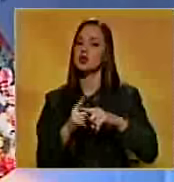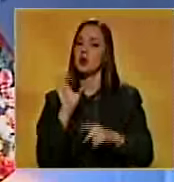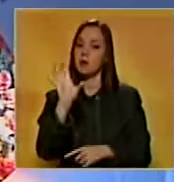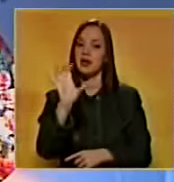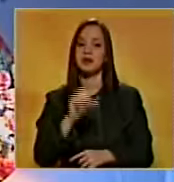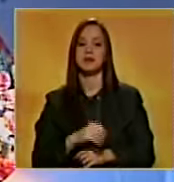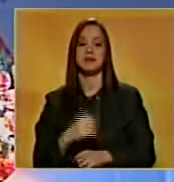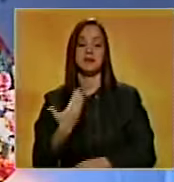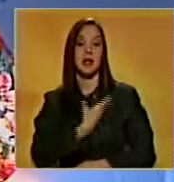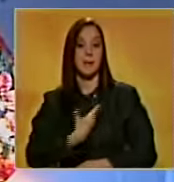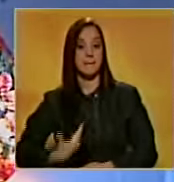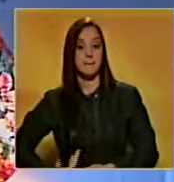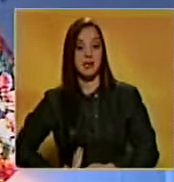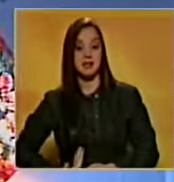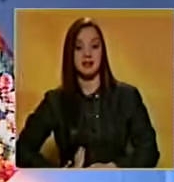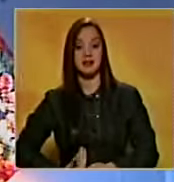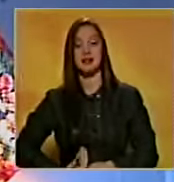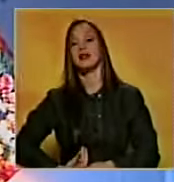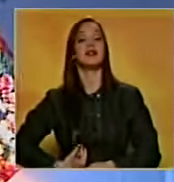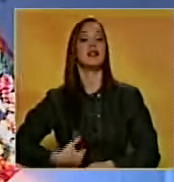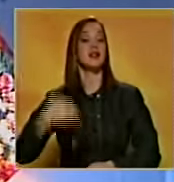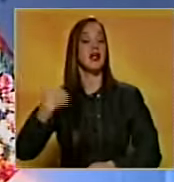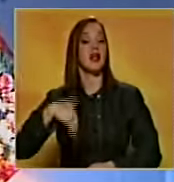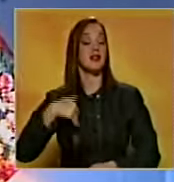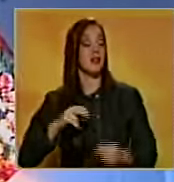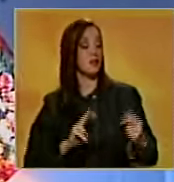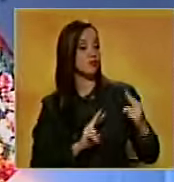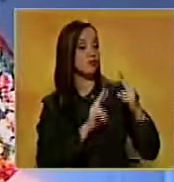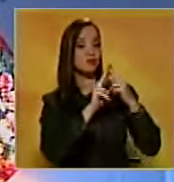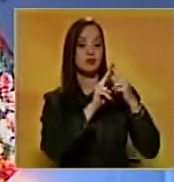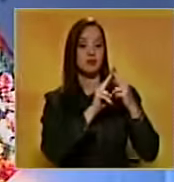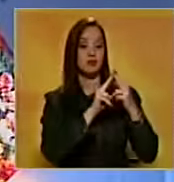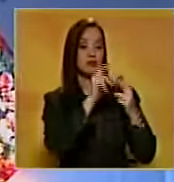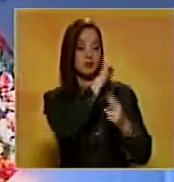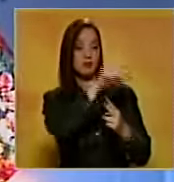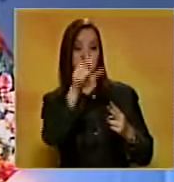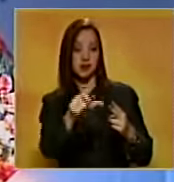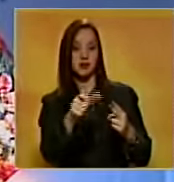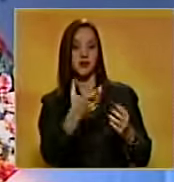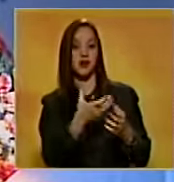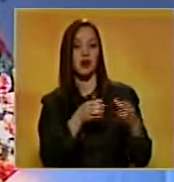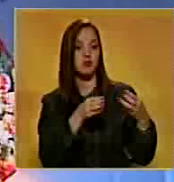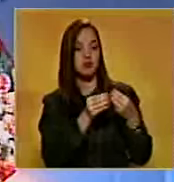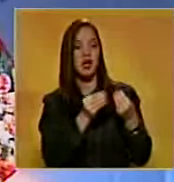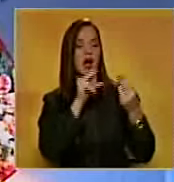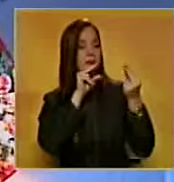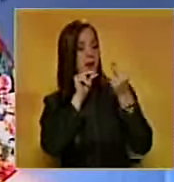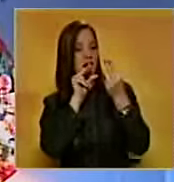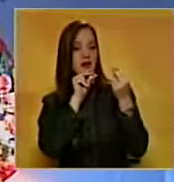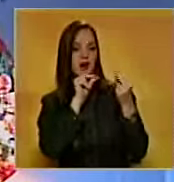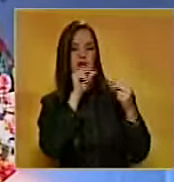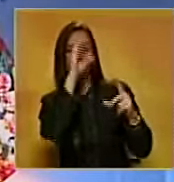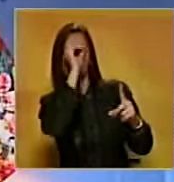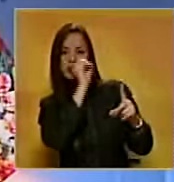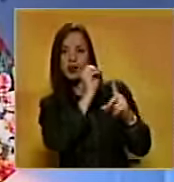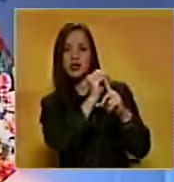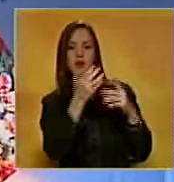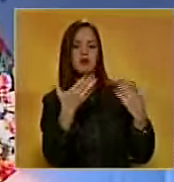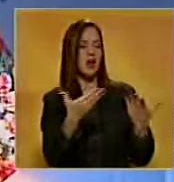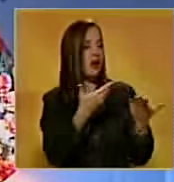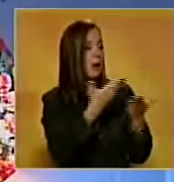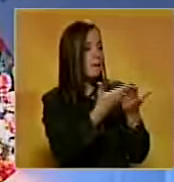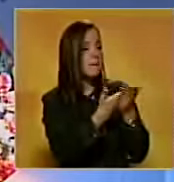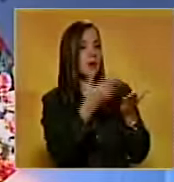El presidente de Argentina, Mauricio Macri, se reúne con los ex-candidatos Daniel Scioli y Sergio Massa con el objetivo de recibir sus